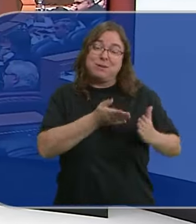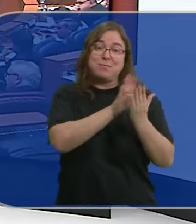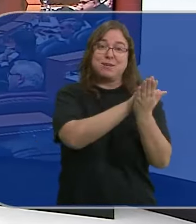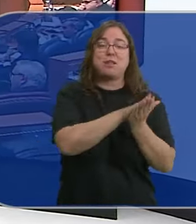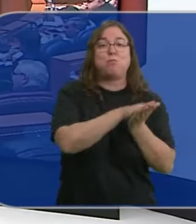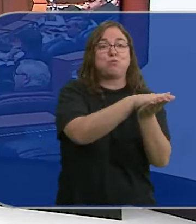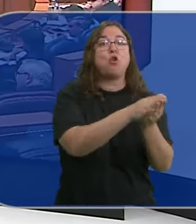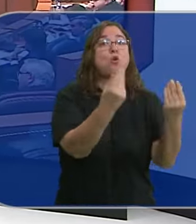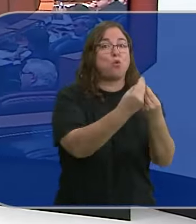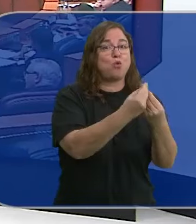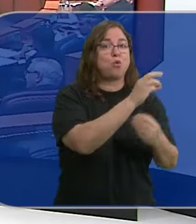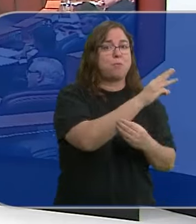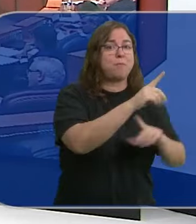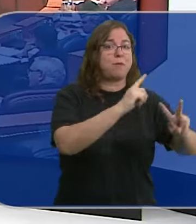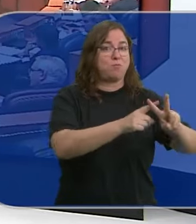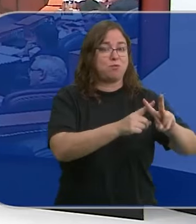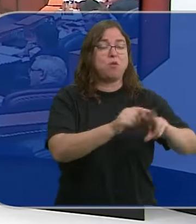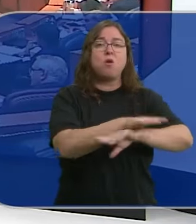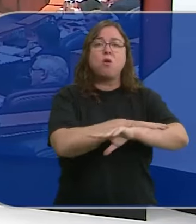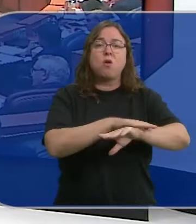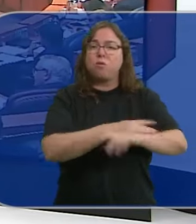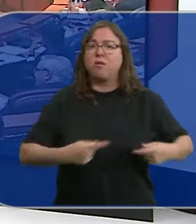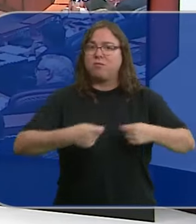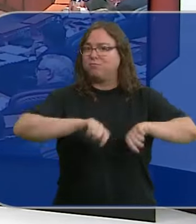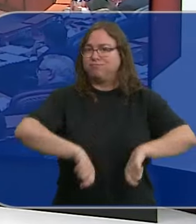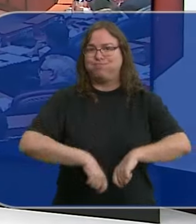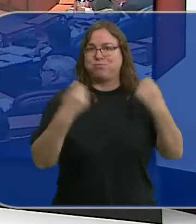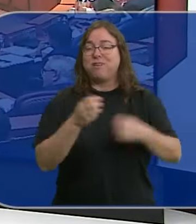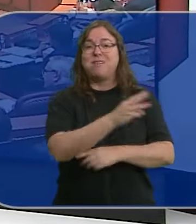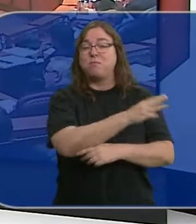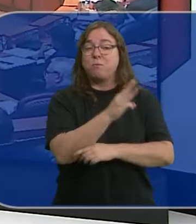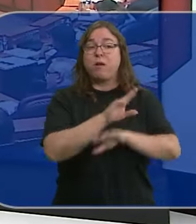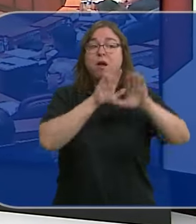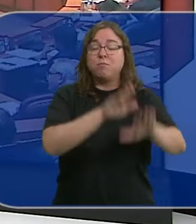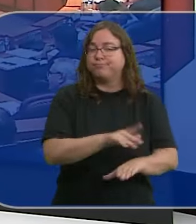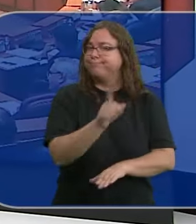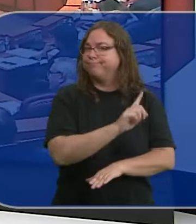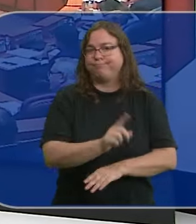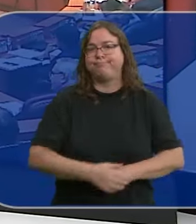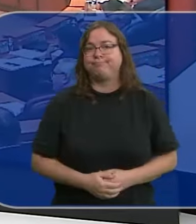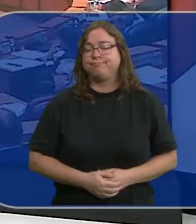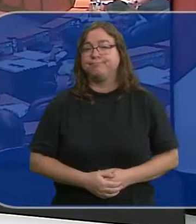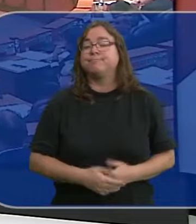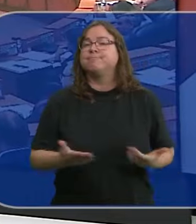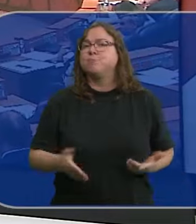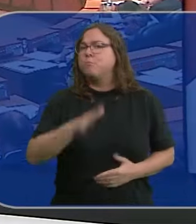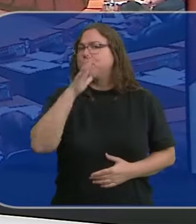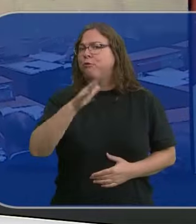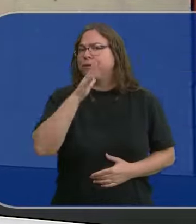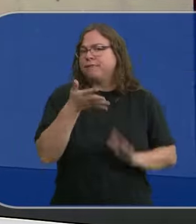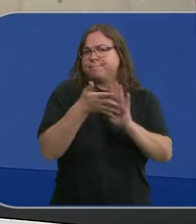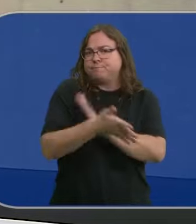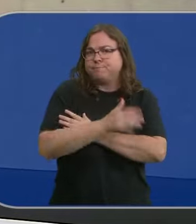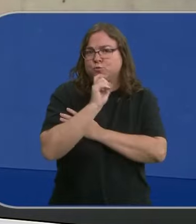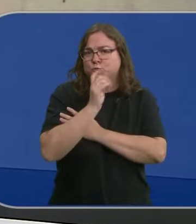conjunta por PP y Vox, pero tras la ruptura del gobierno de coalición, los populares no apoyan seguir con su tramitación. ¿Con qué argumento,